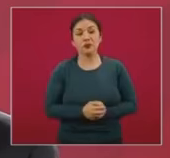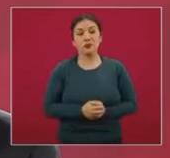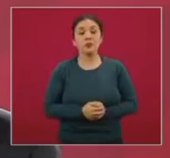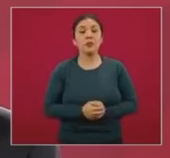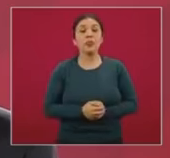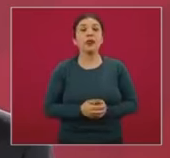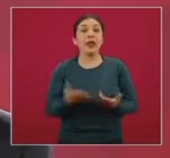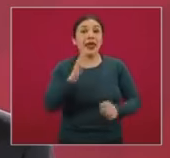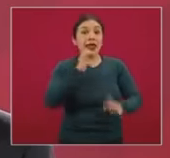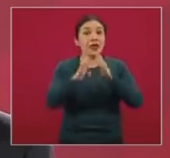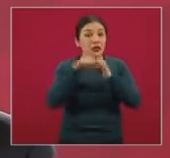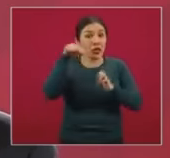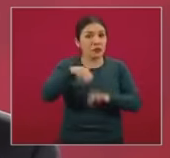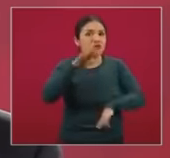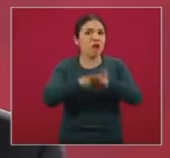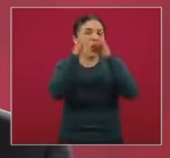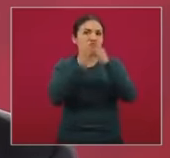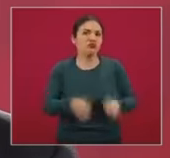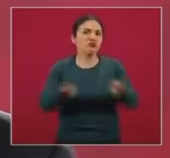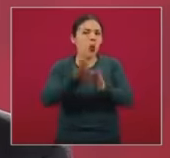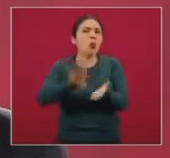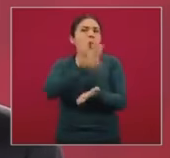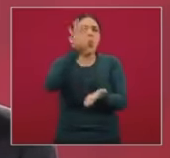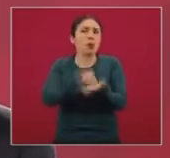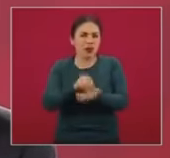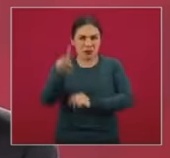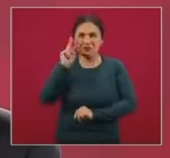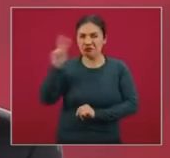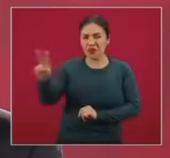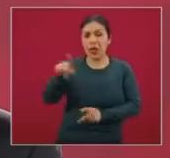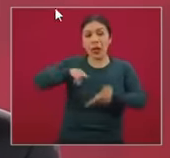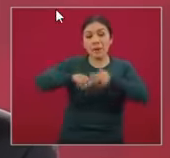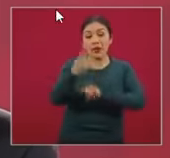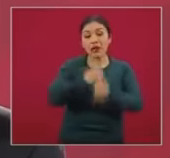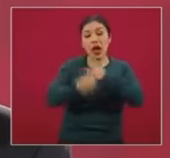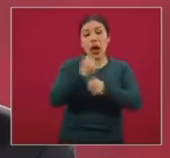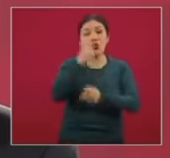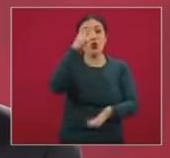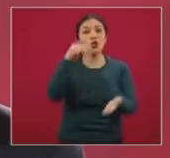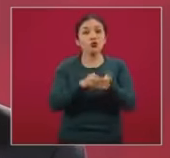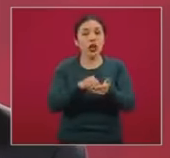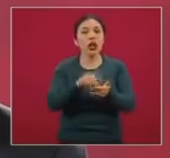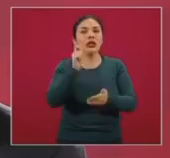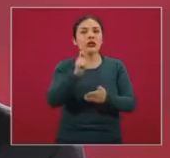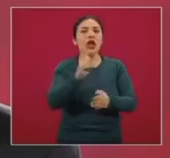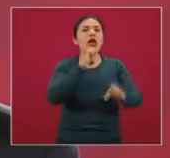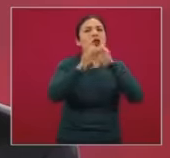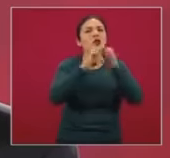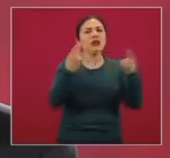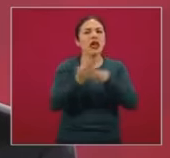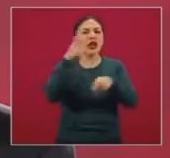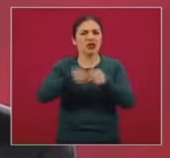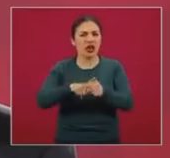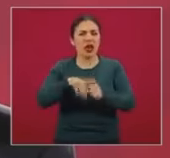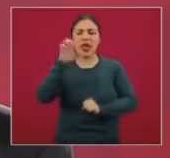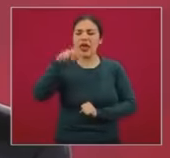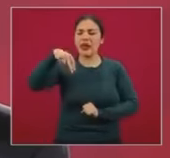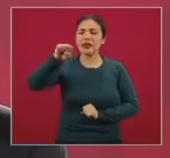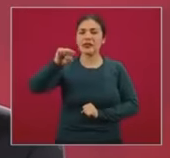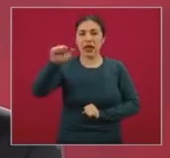bienestar. Es una encuesta muy completa, como se ve ahí, inició en el año dos mil como encuesta nacional de salud, ENSA,